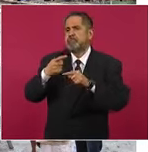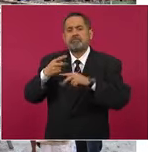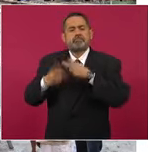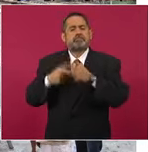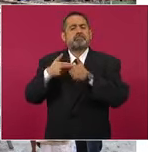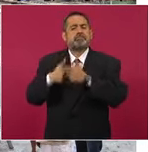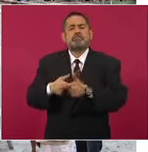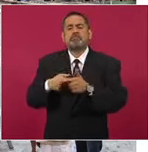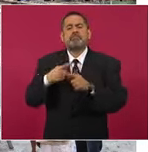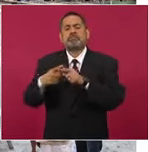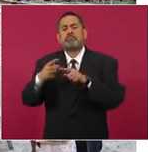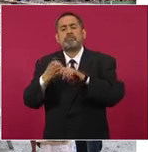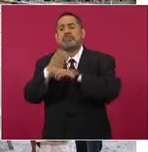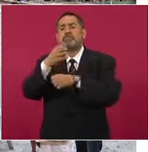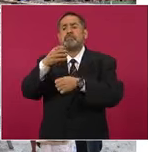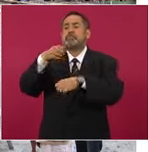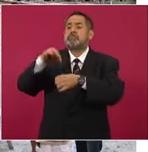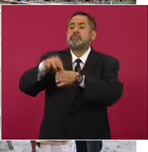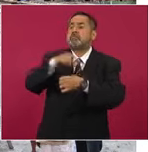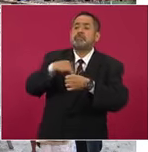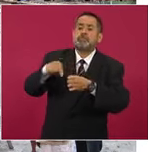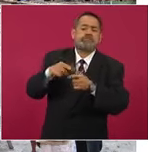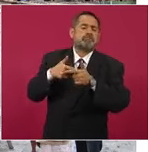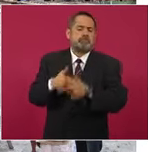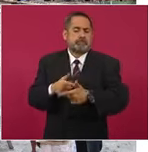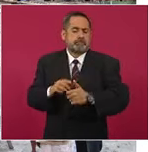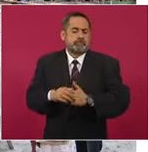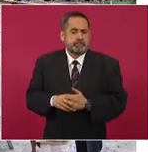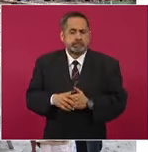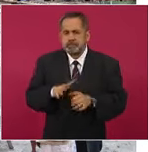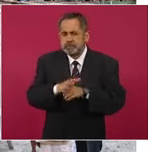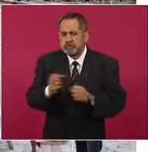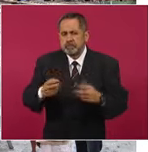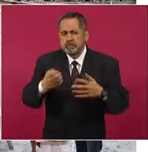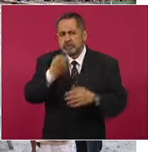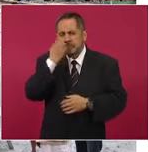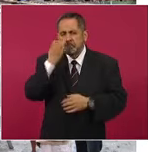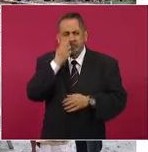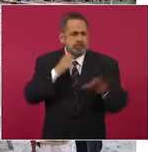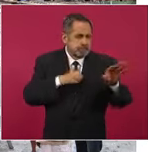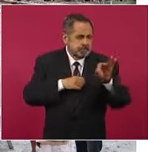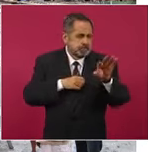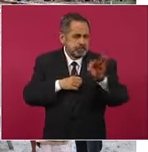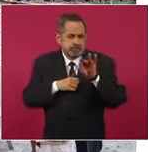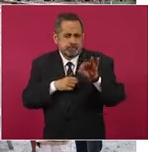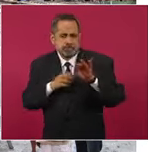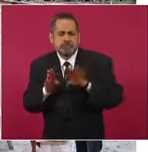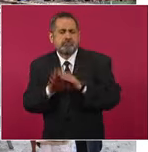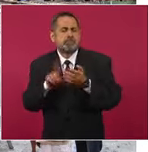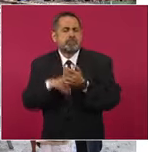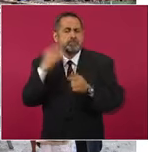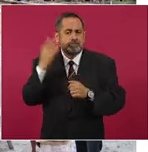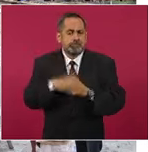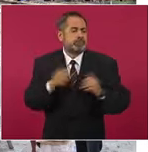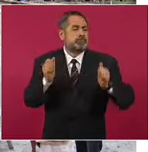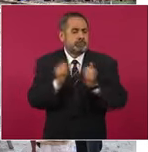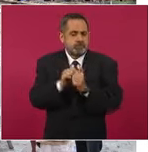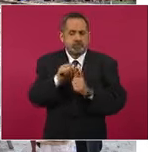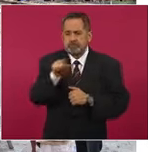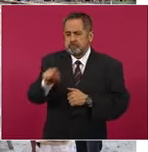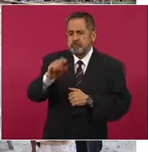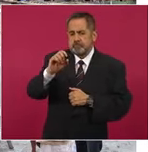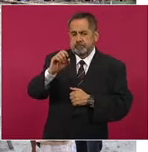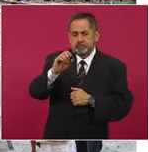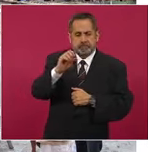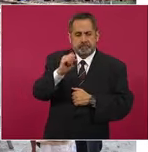elecciones. Las escuelas beneficiarias las seleccionamos en coordinación permanente con la Secretaría